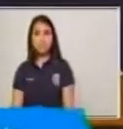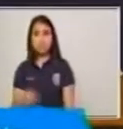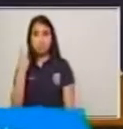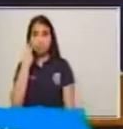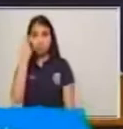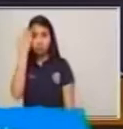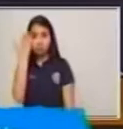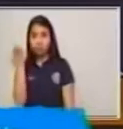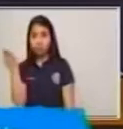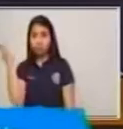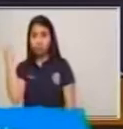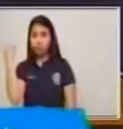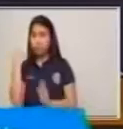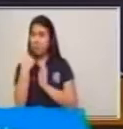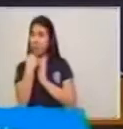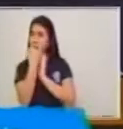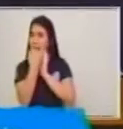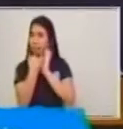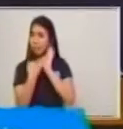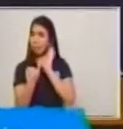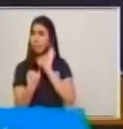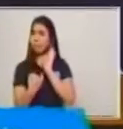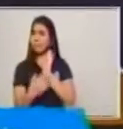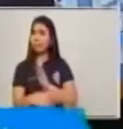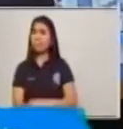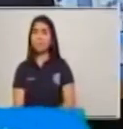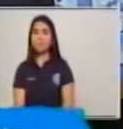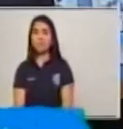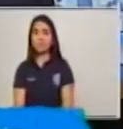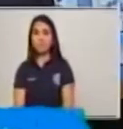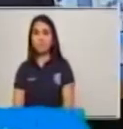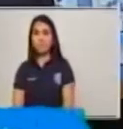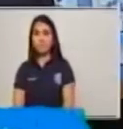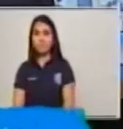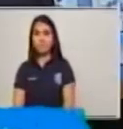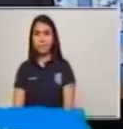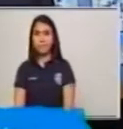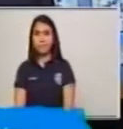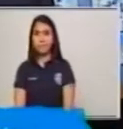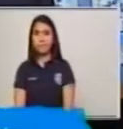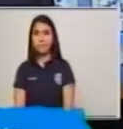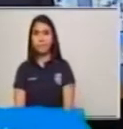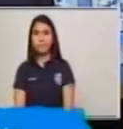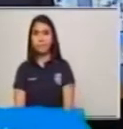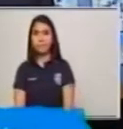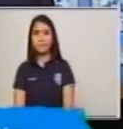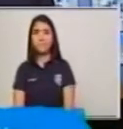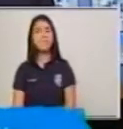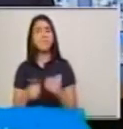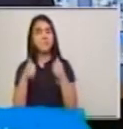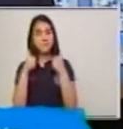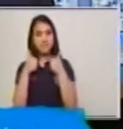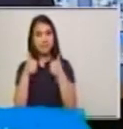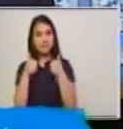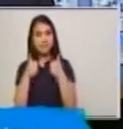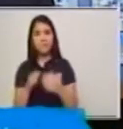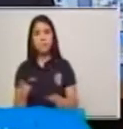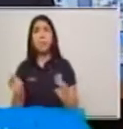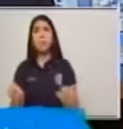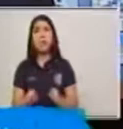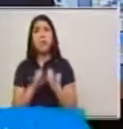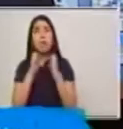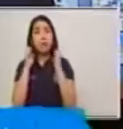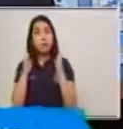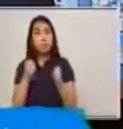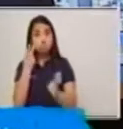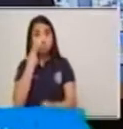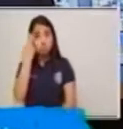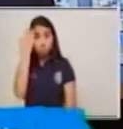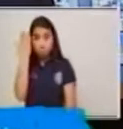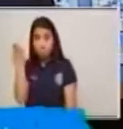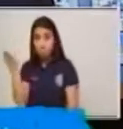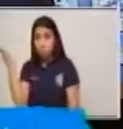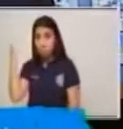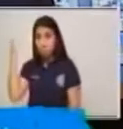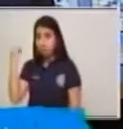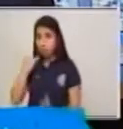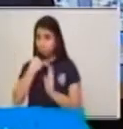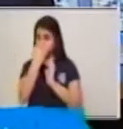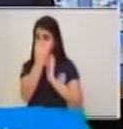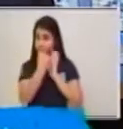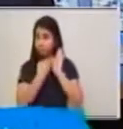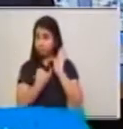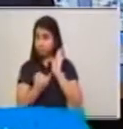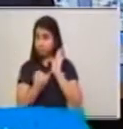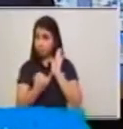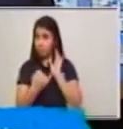le pidió a Sofía. Muy bien. Entonces, ven ahí que utilizó